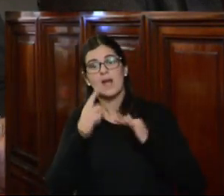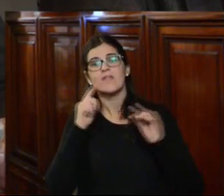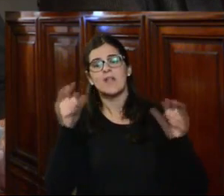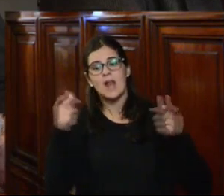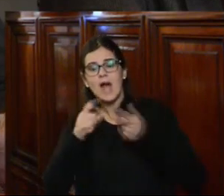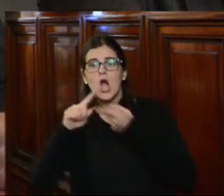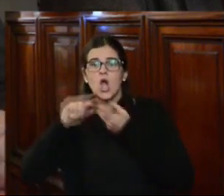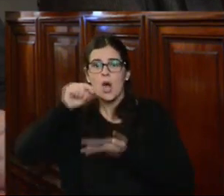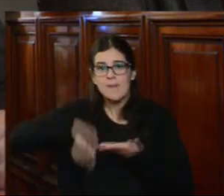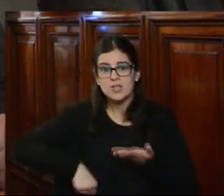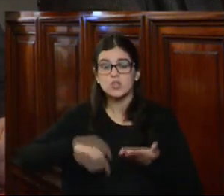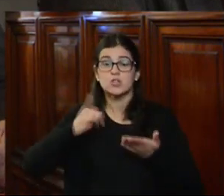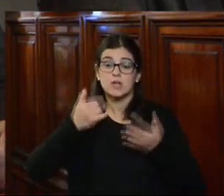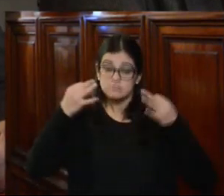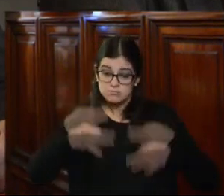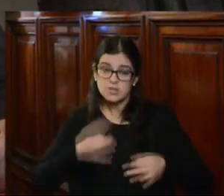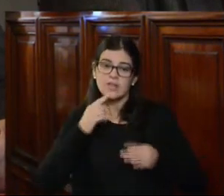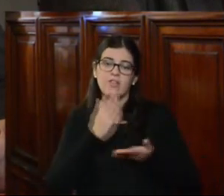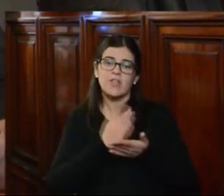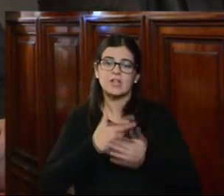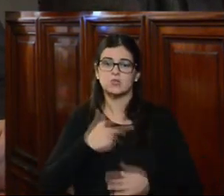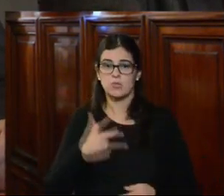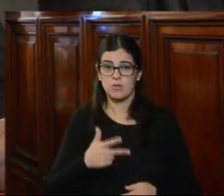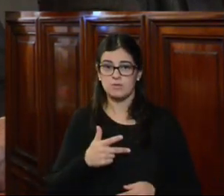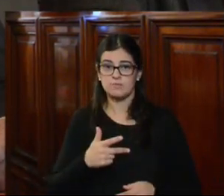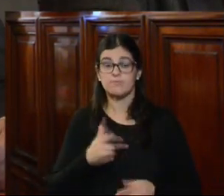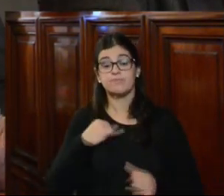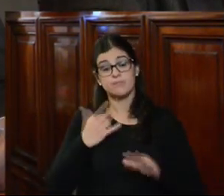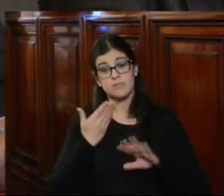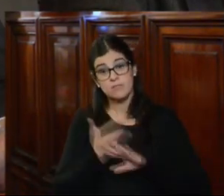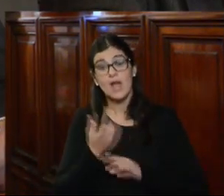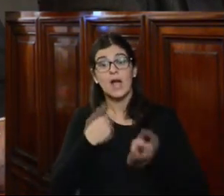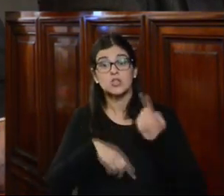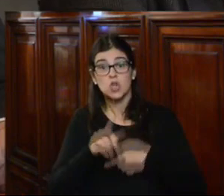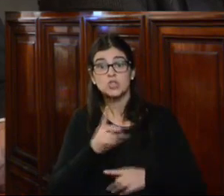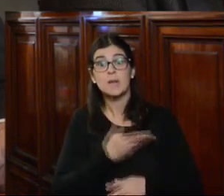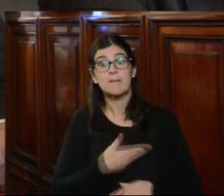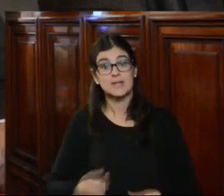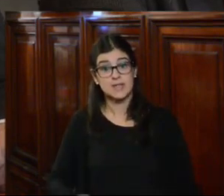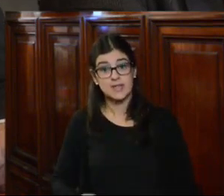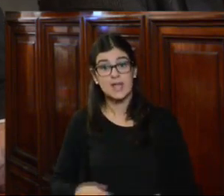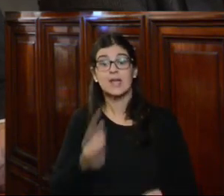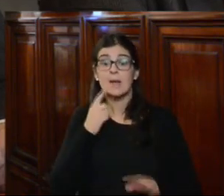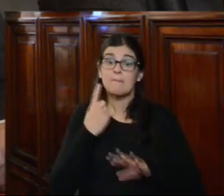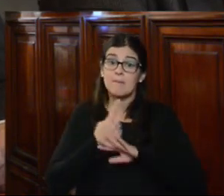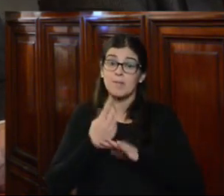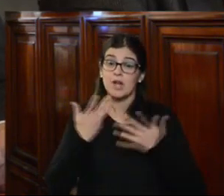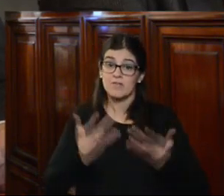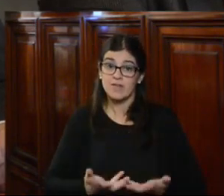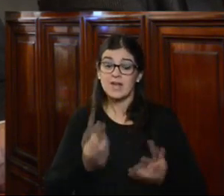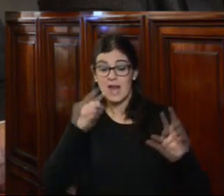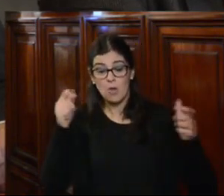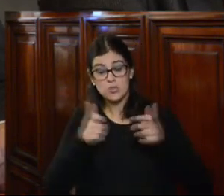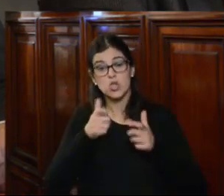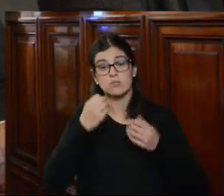Convención para hacer efectivo el ejercicio de los derechos humanos. Solicitamos entonces, señor Presidente, en primer lugar, que la